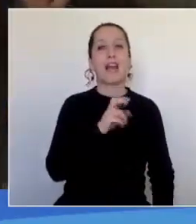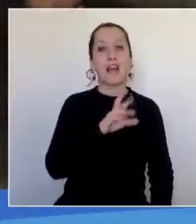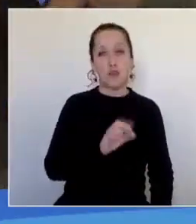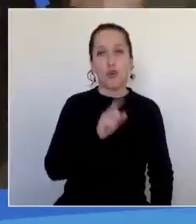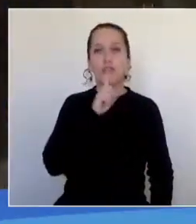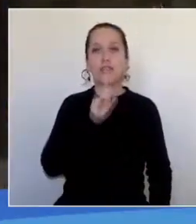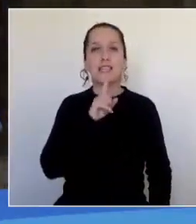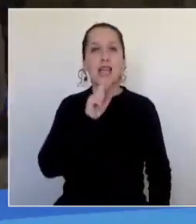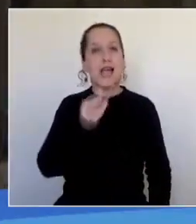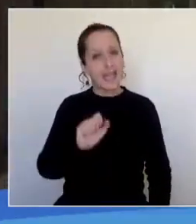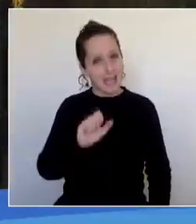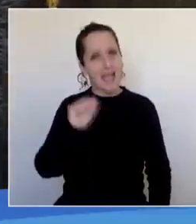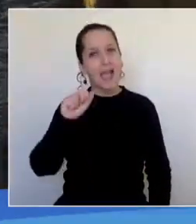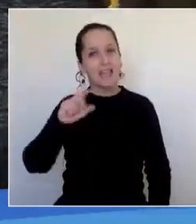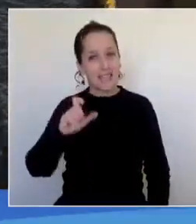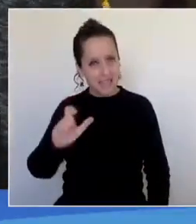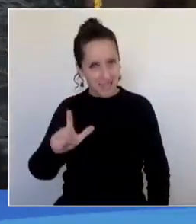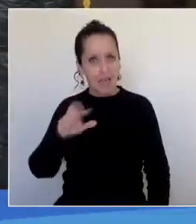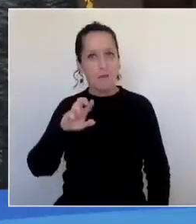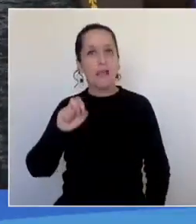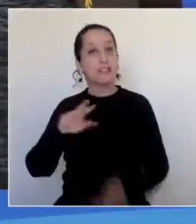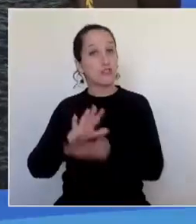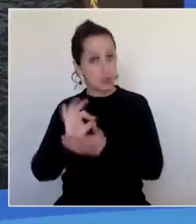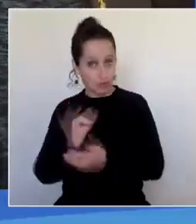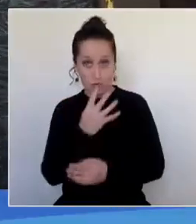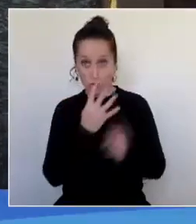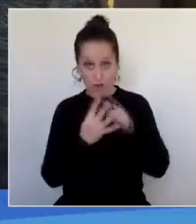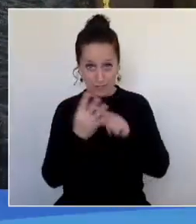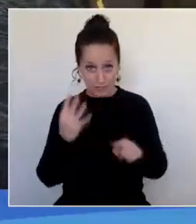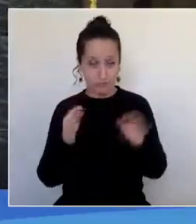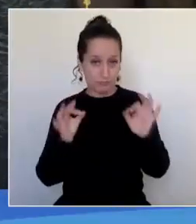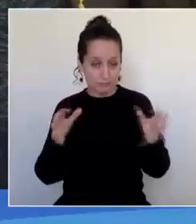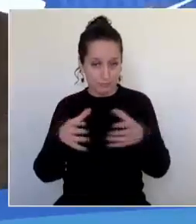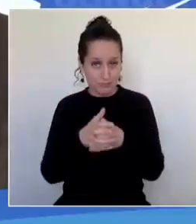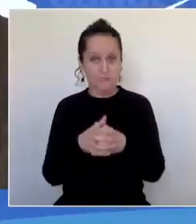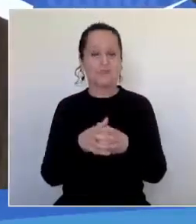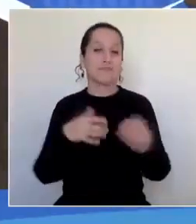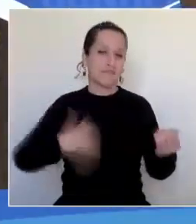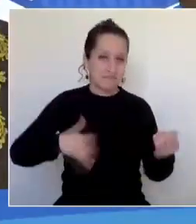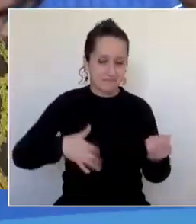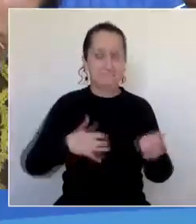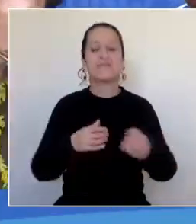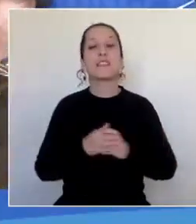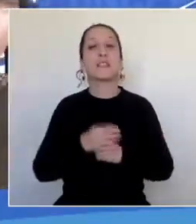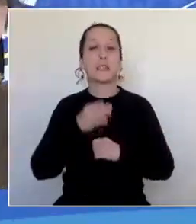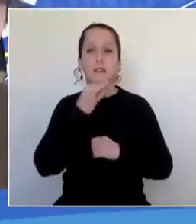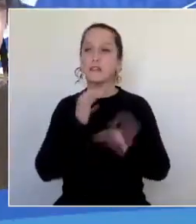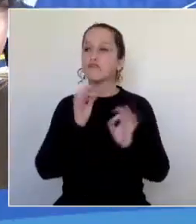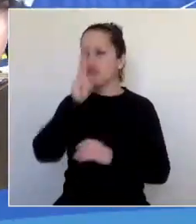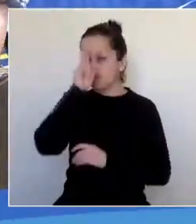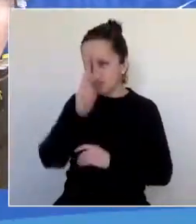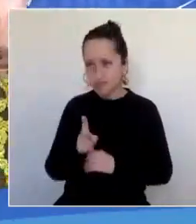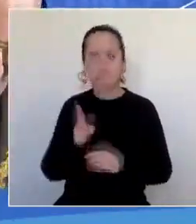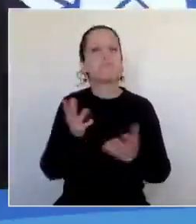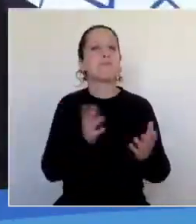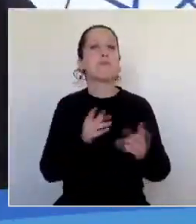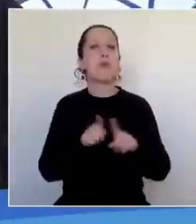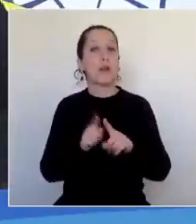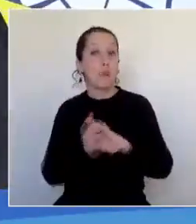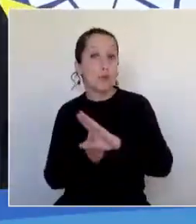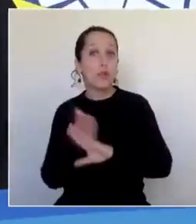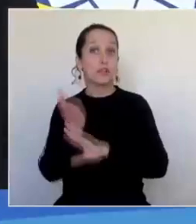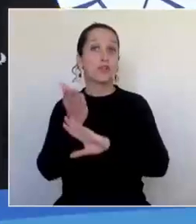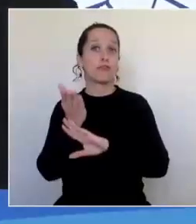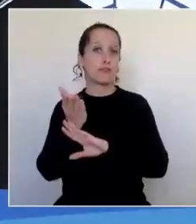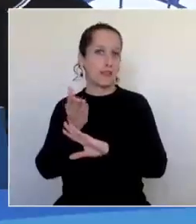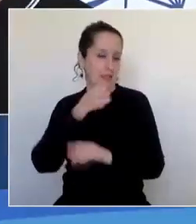Ángel y Pancho, la formación original del icónico grupo musical, recibieron esta distinción enmarcada de la postulación de la